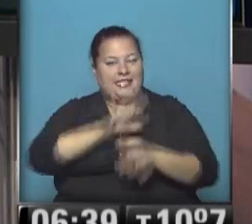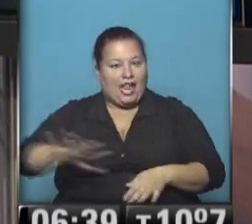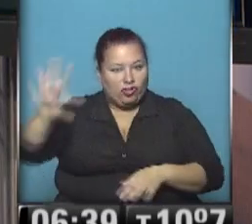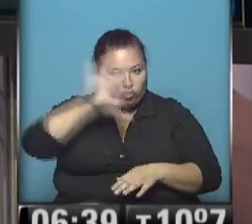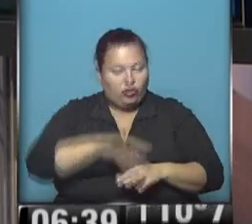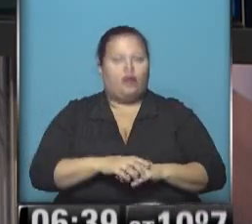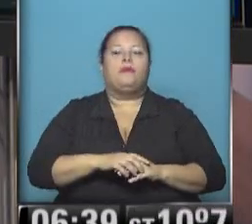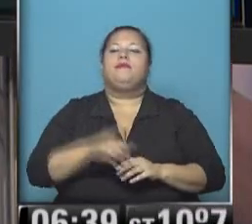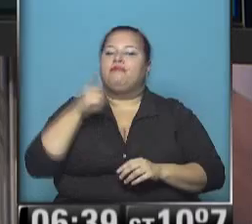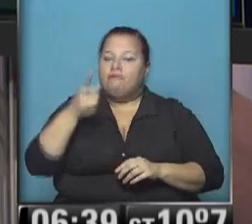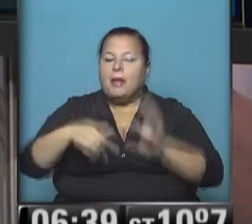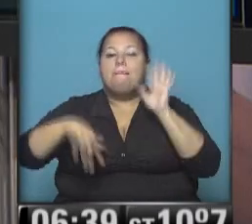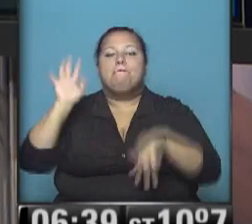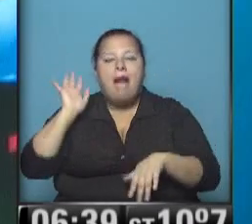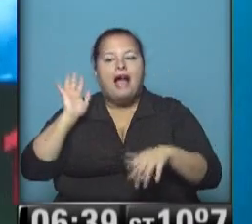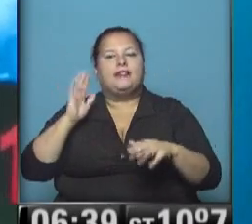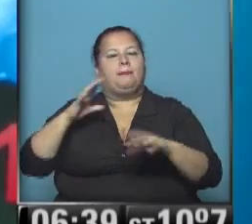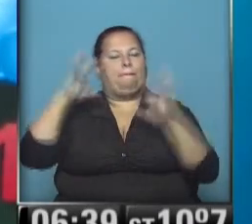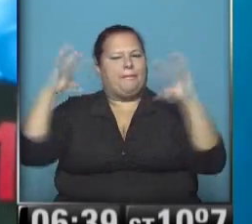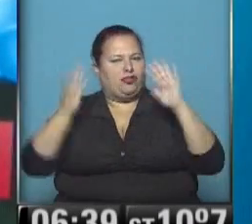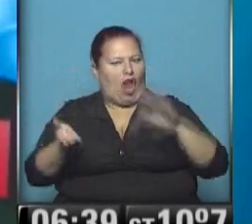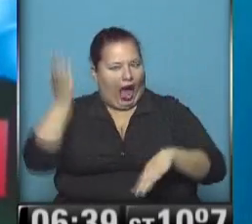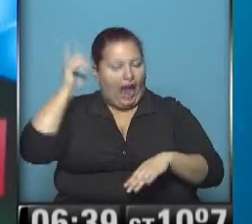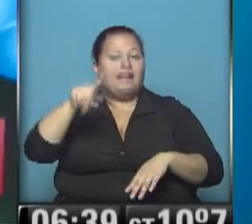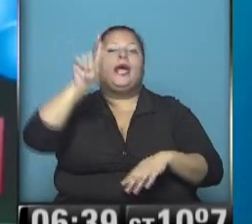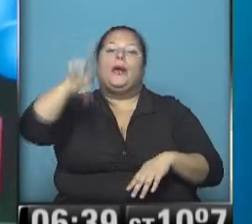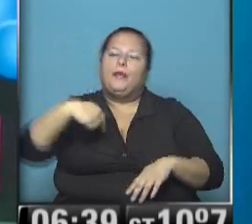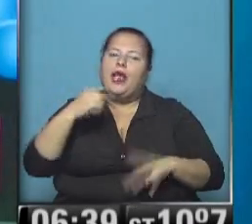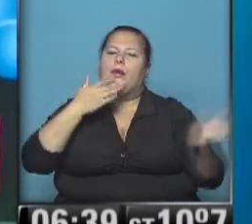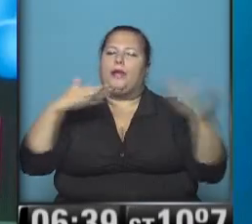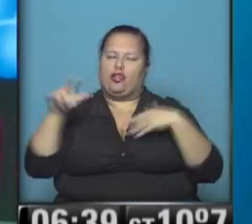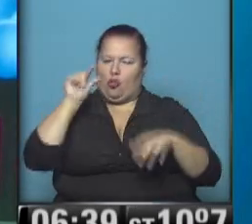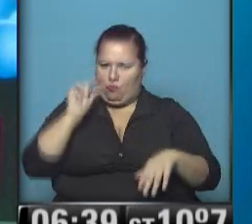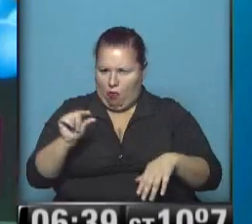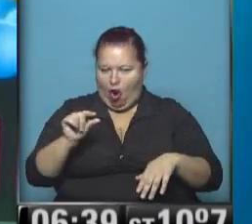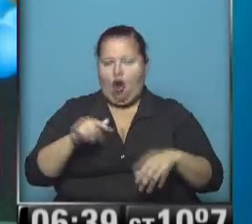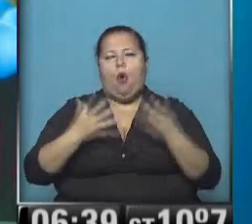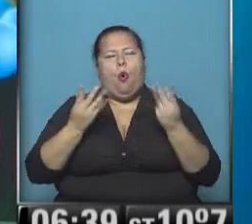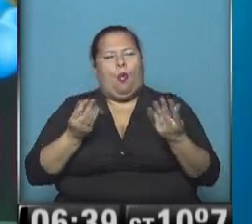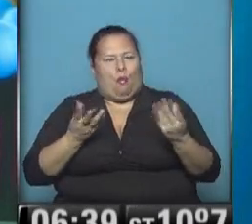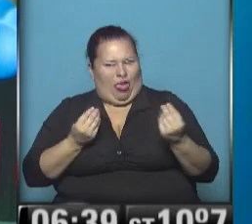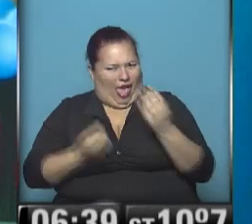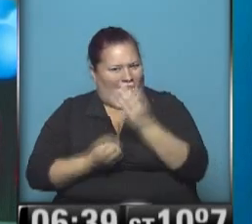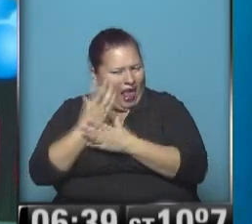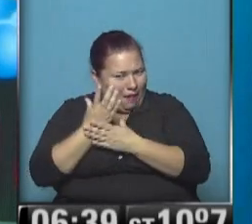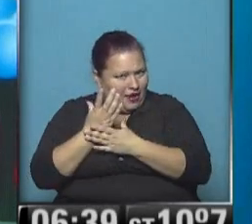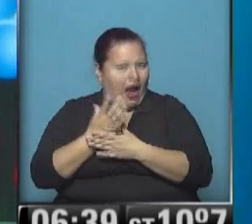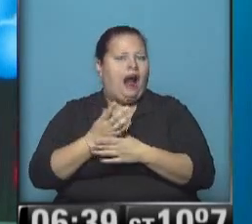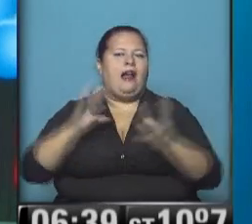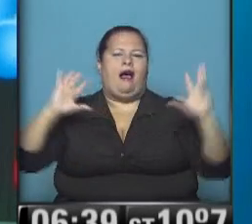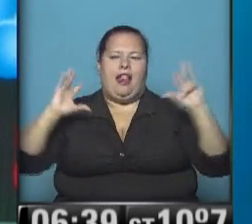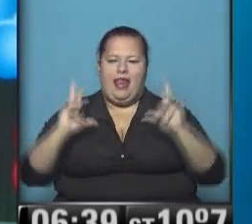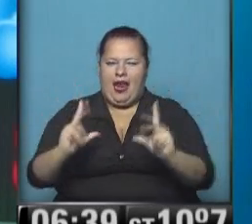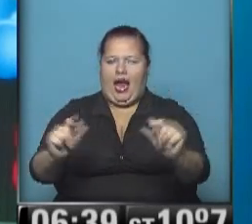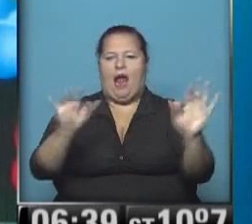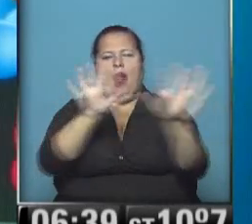nuestro país allí predomina un sistema de alta presión y esto va a generar muy poco viento bastante humedad en las primeras horas de la mañana con bancos de